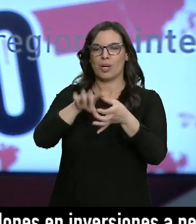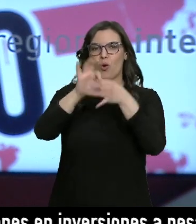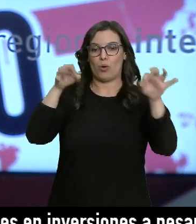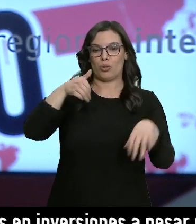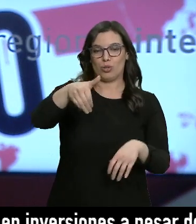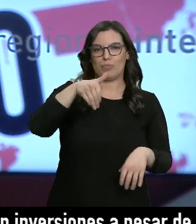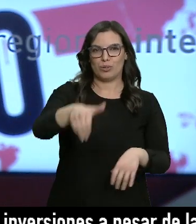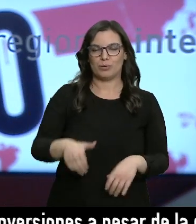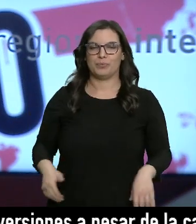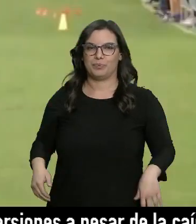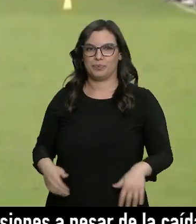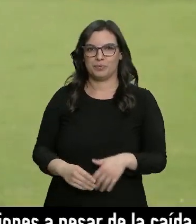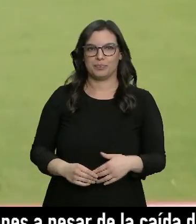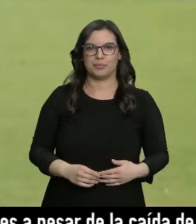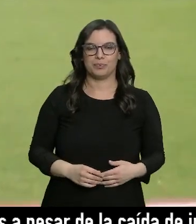Olímpicos de Tokio.